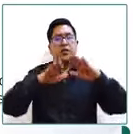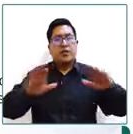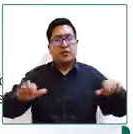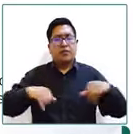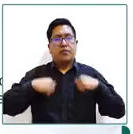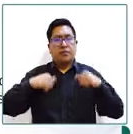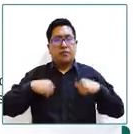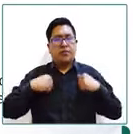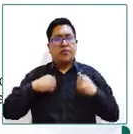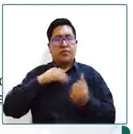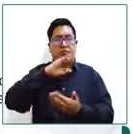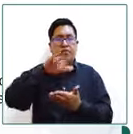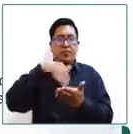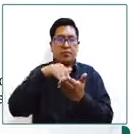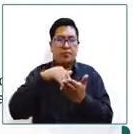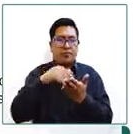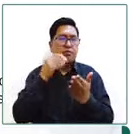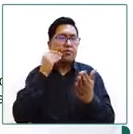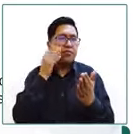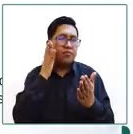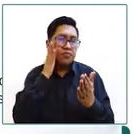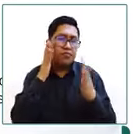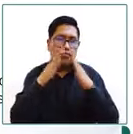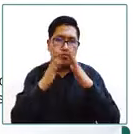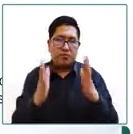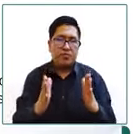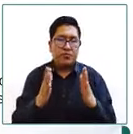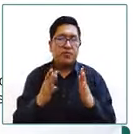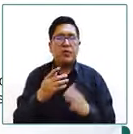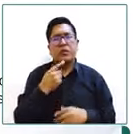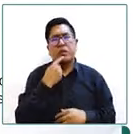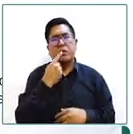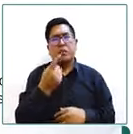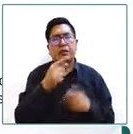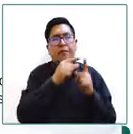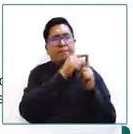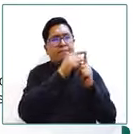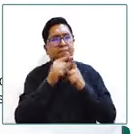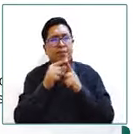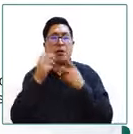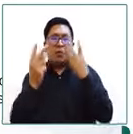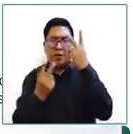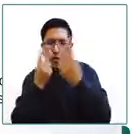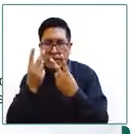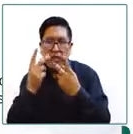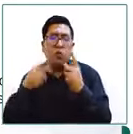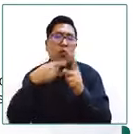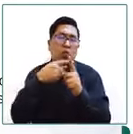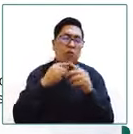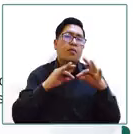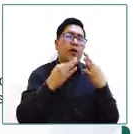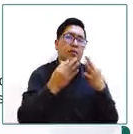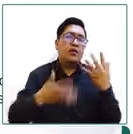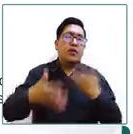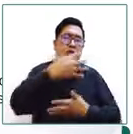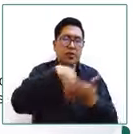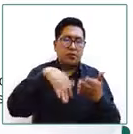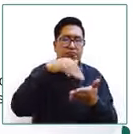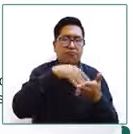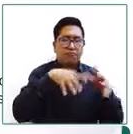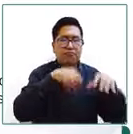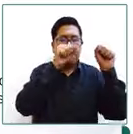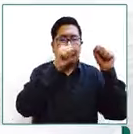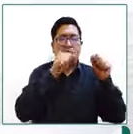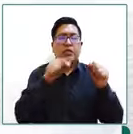niños y adolescentes en centros de acogimiento visitas y reintegración familiar justamente le pone